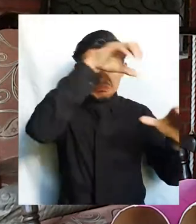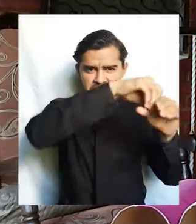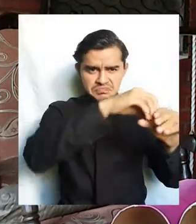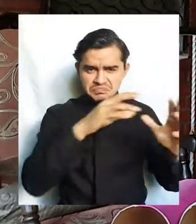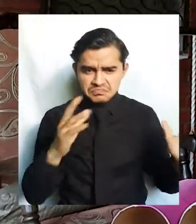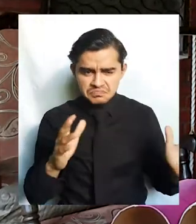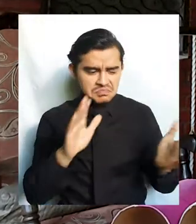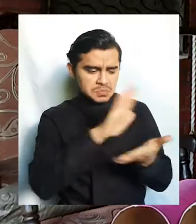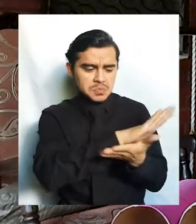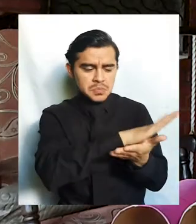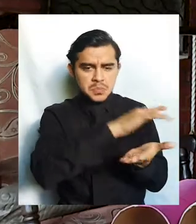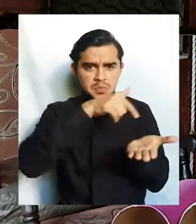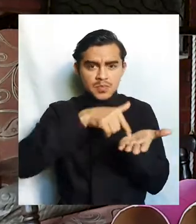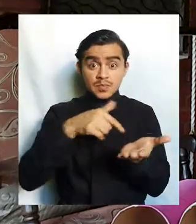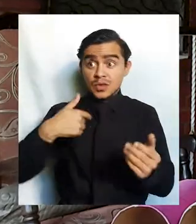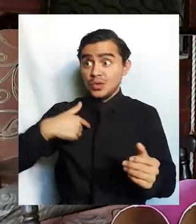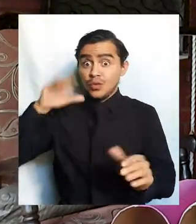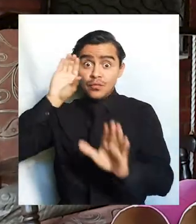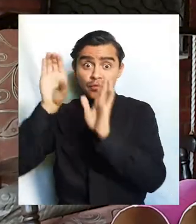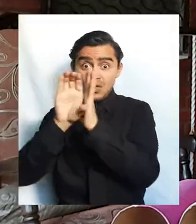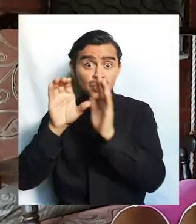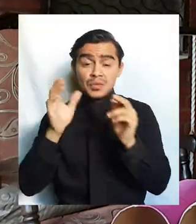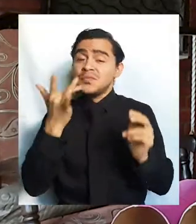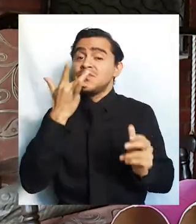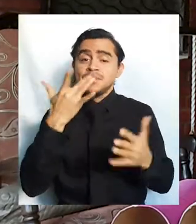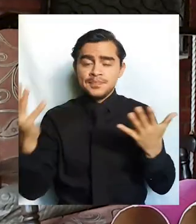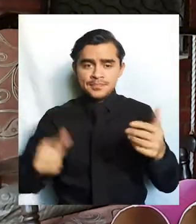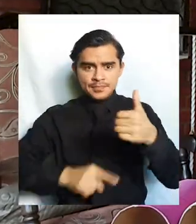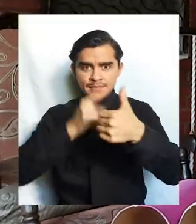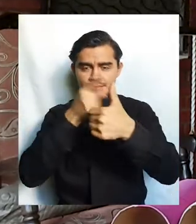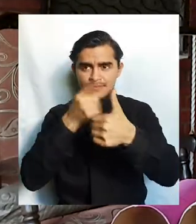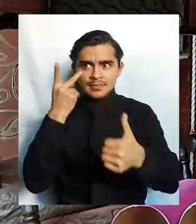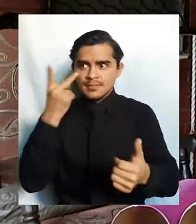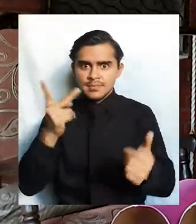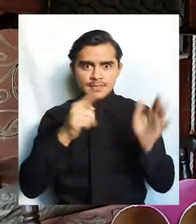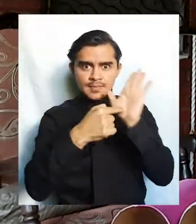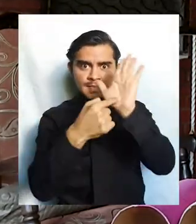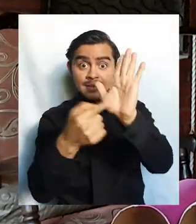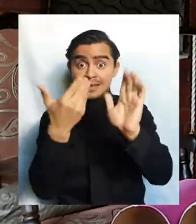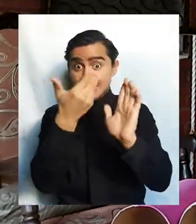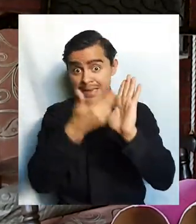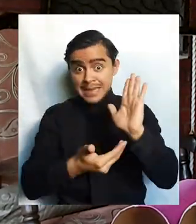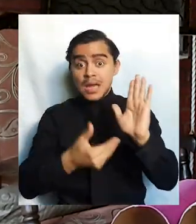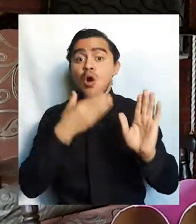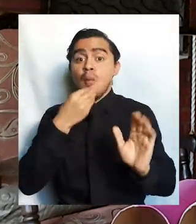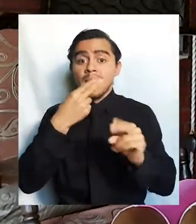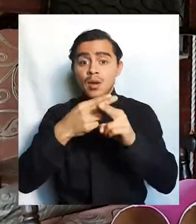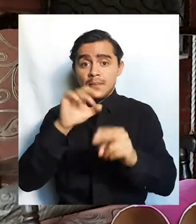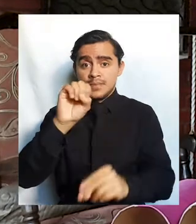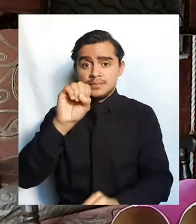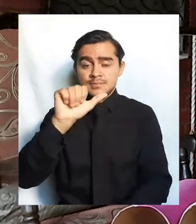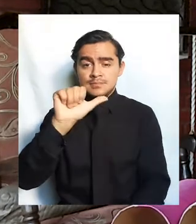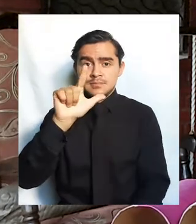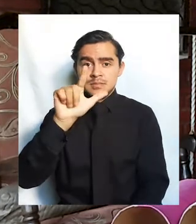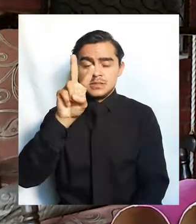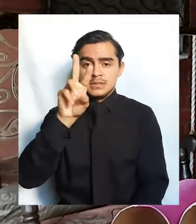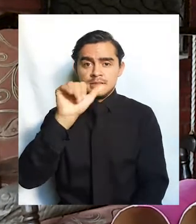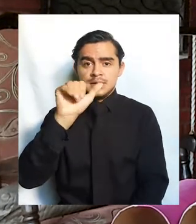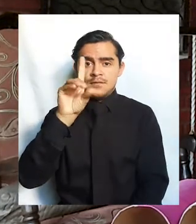su casa. En este caso las figuras que yo elegí fueron, pues aquí podemos ver, él es Salvador Dalí. Salvador Dalí fue